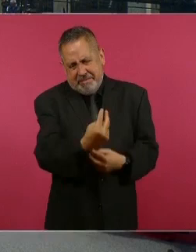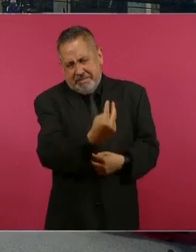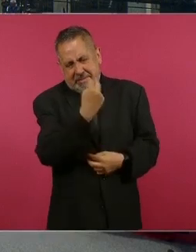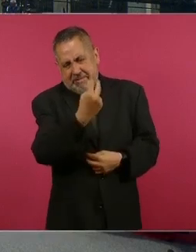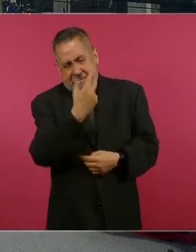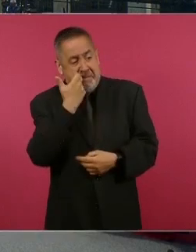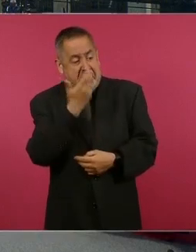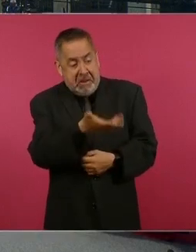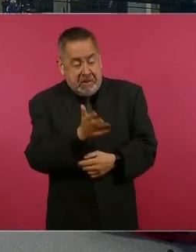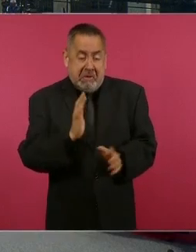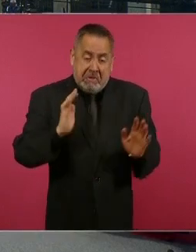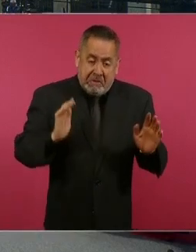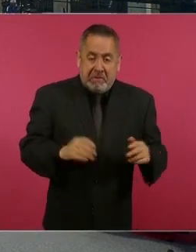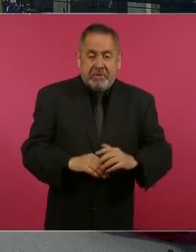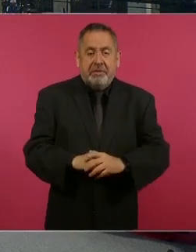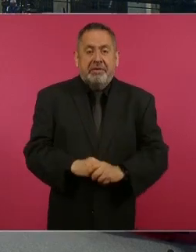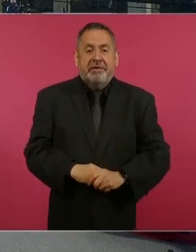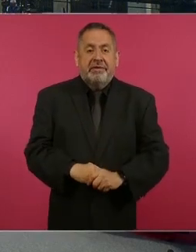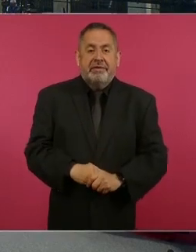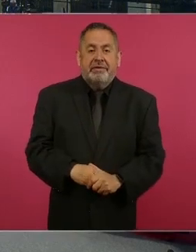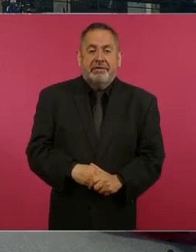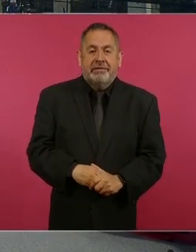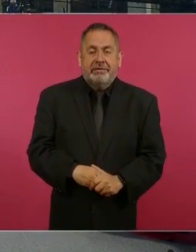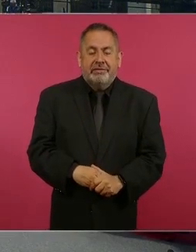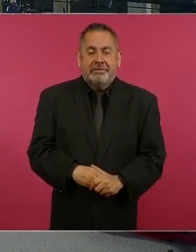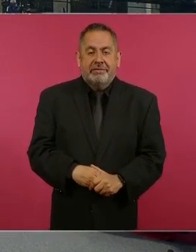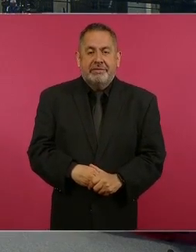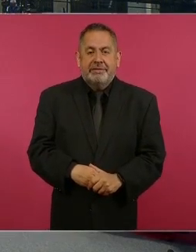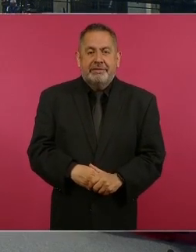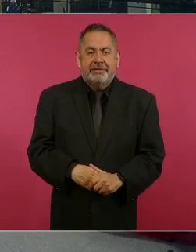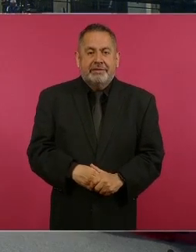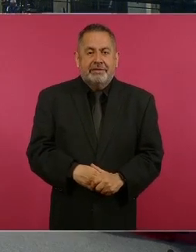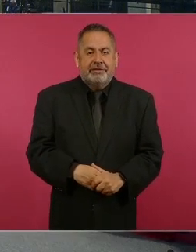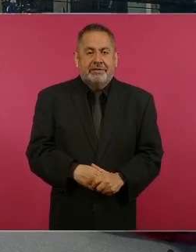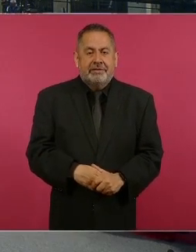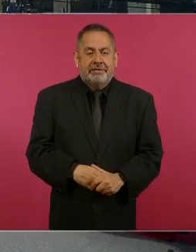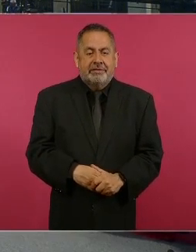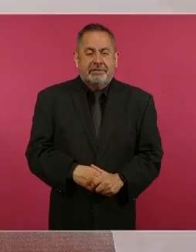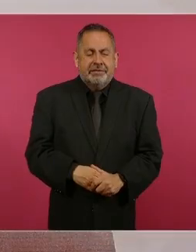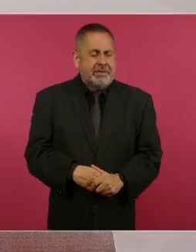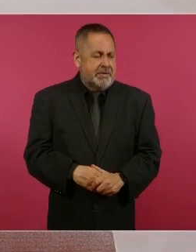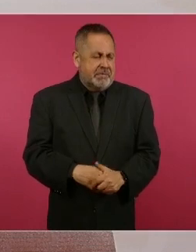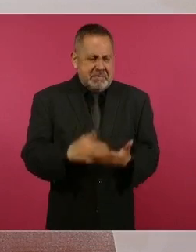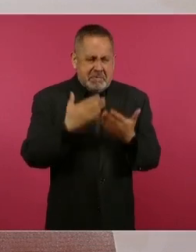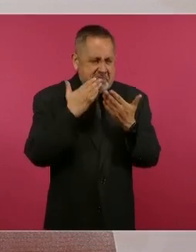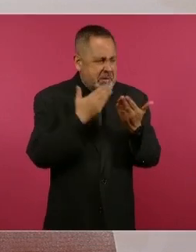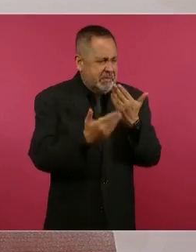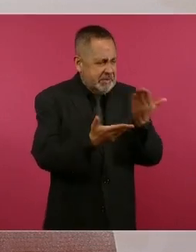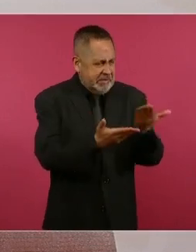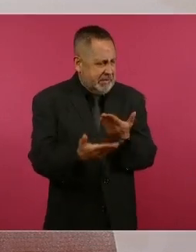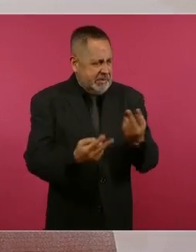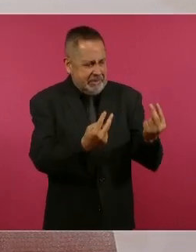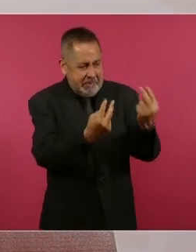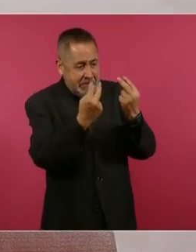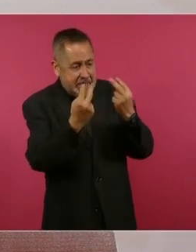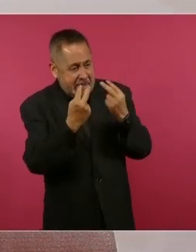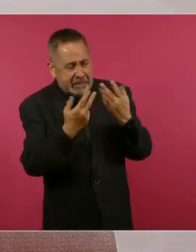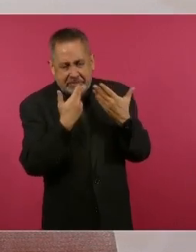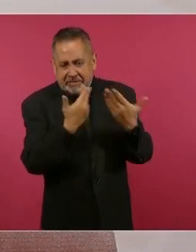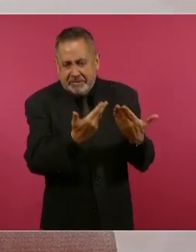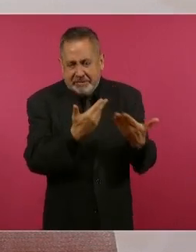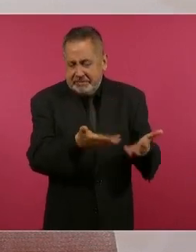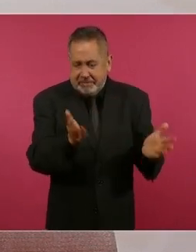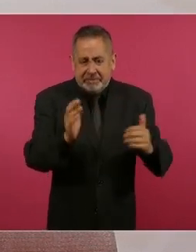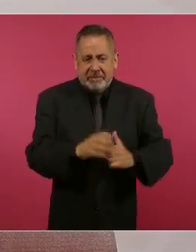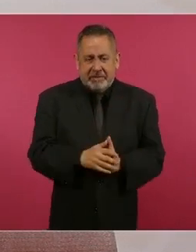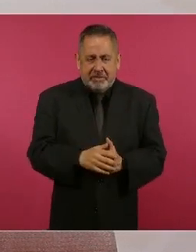son bien recibidos y son